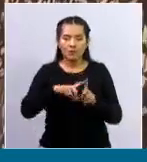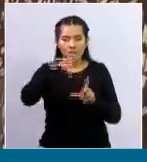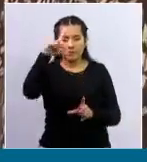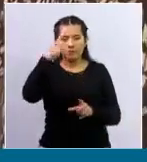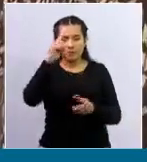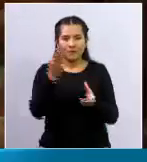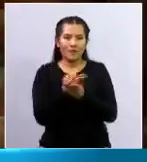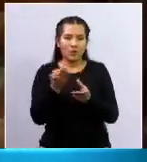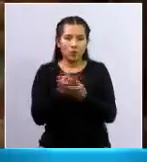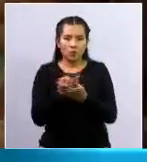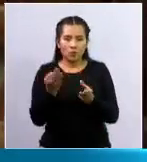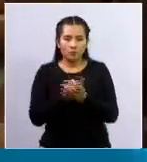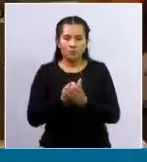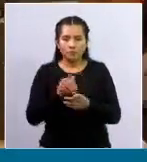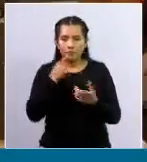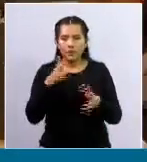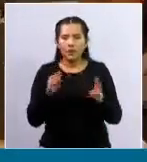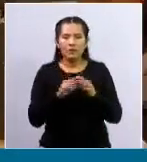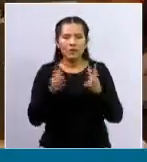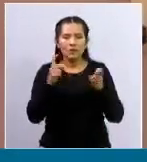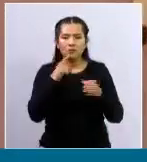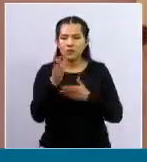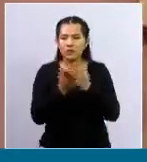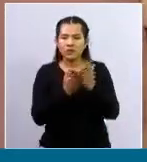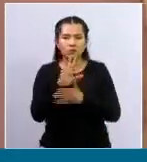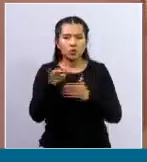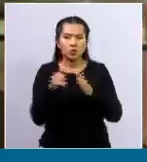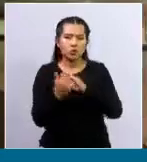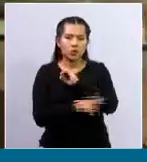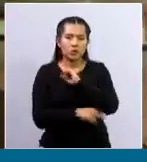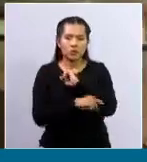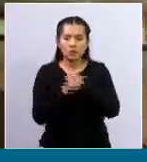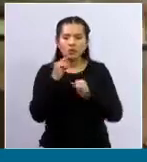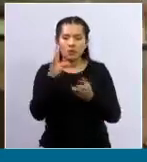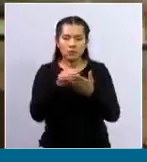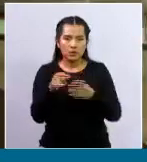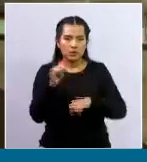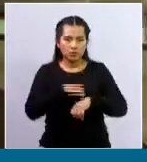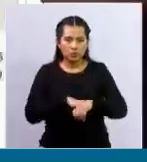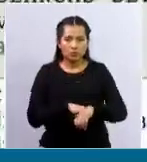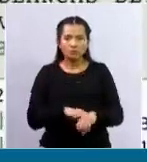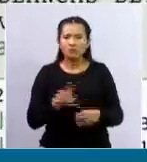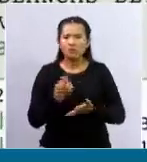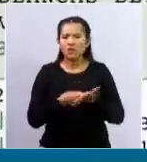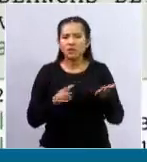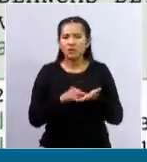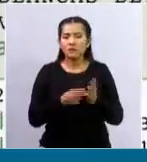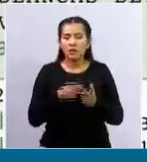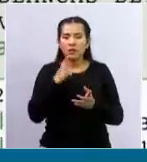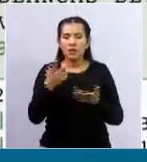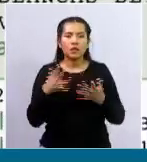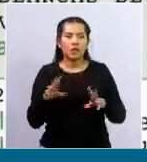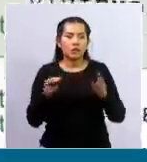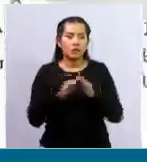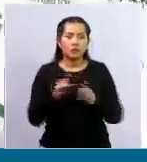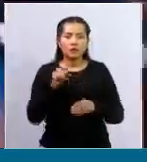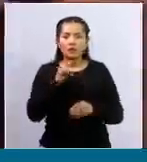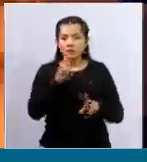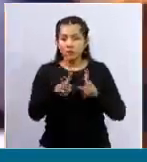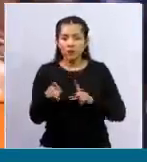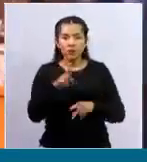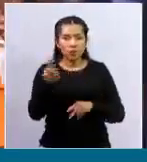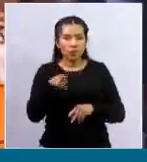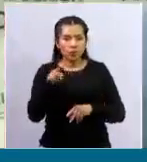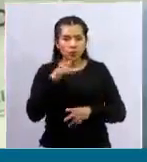Un poco a instancias del Servicio Nacional de Impuestos. ¿Qué consiste? Básicamente en que nuestros consumidores